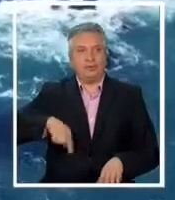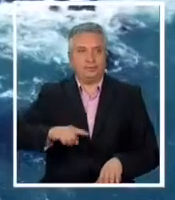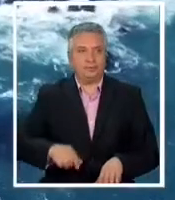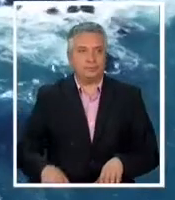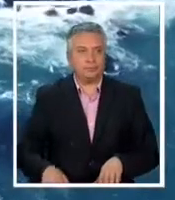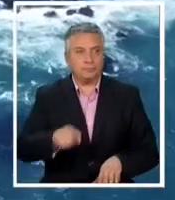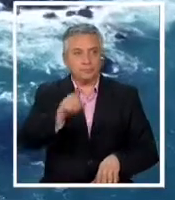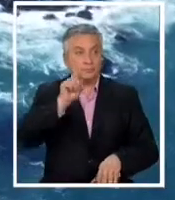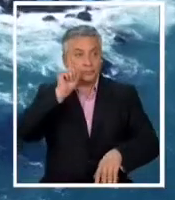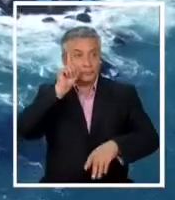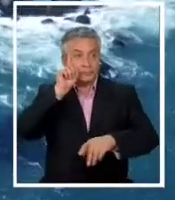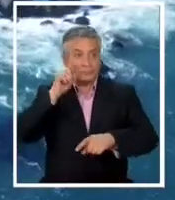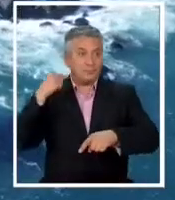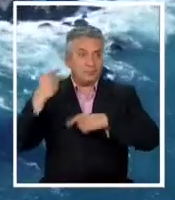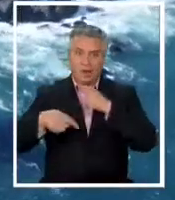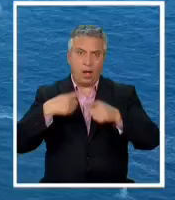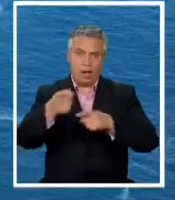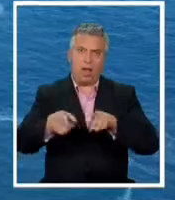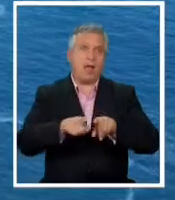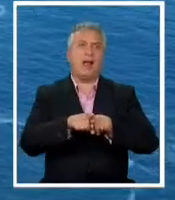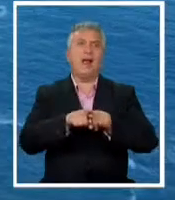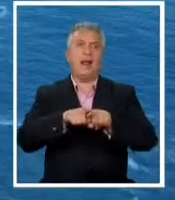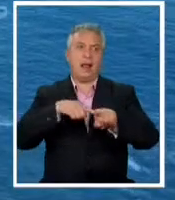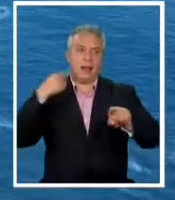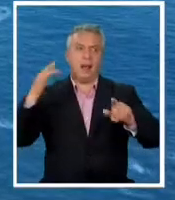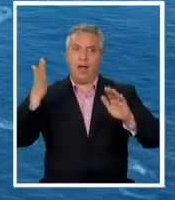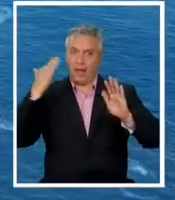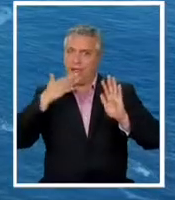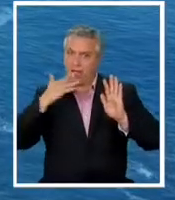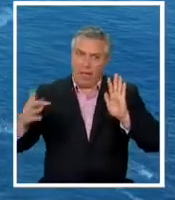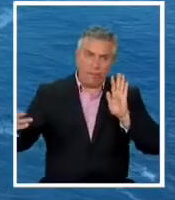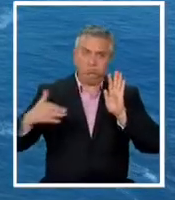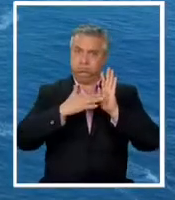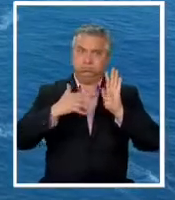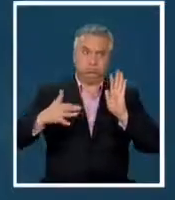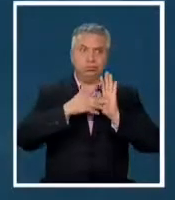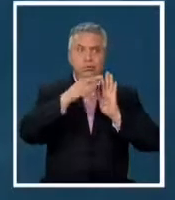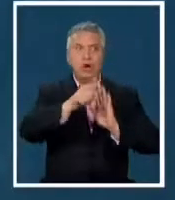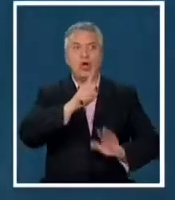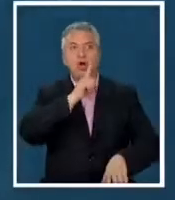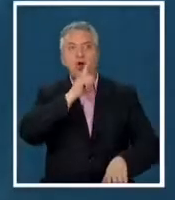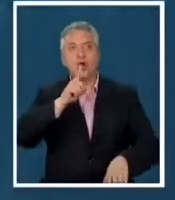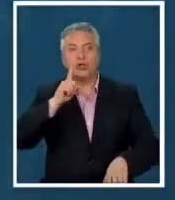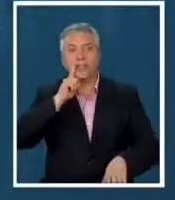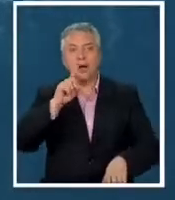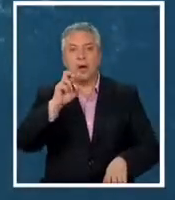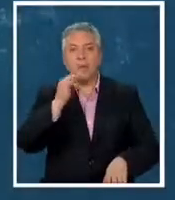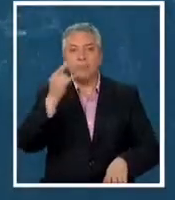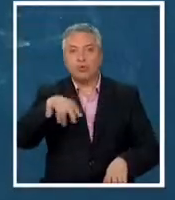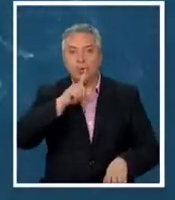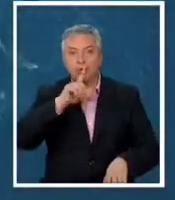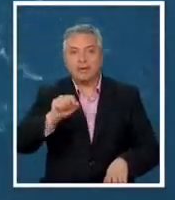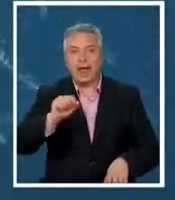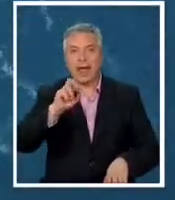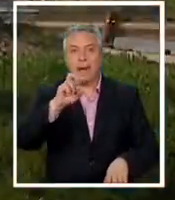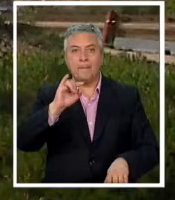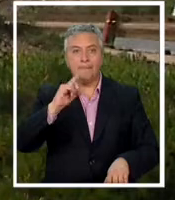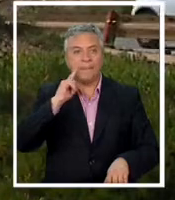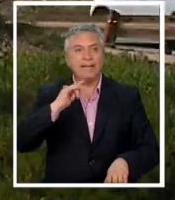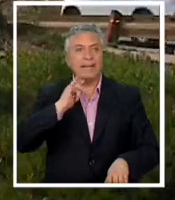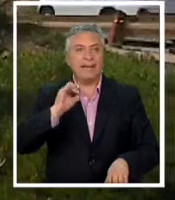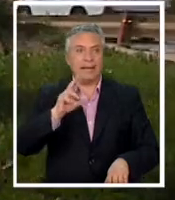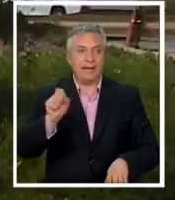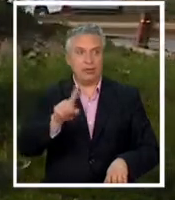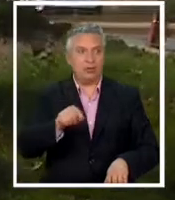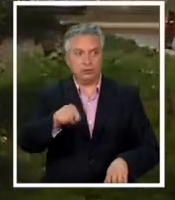su historia es bastante larga con muchas marejadas ambicioso proyecto del Hotel Punta Piqueros inversión inmobiliaria en una